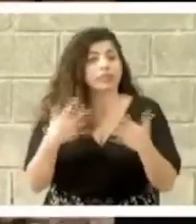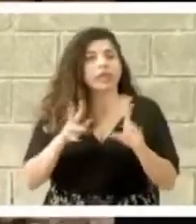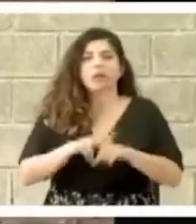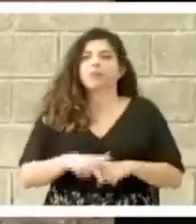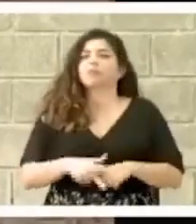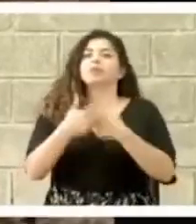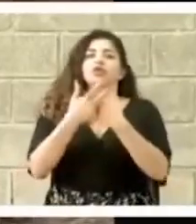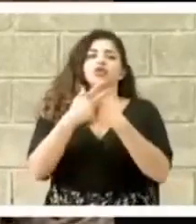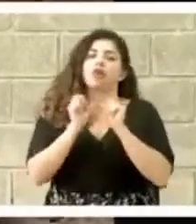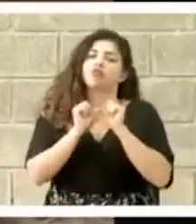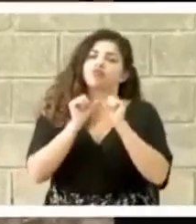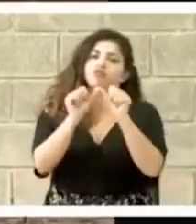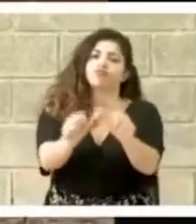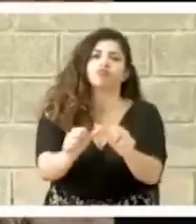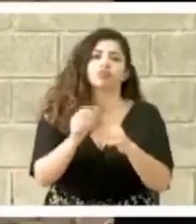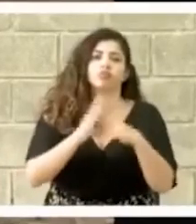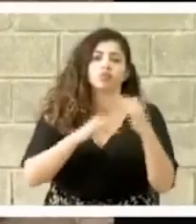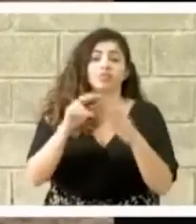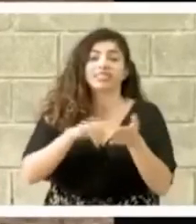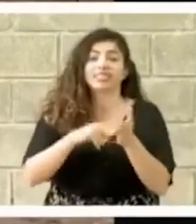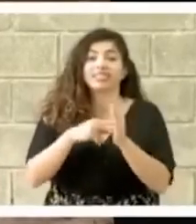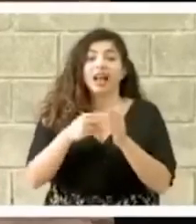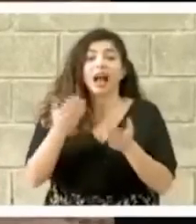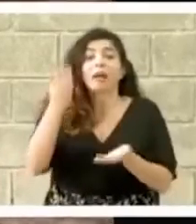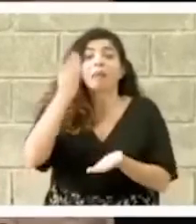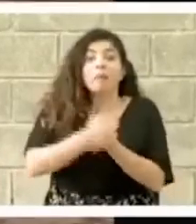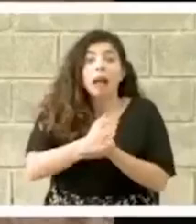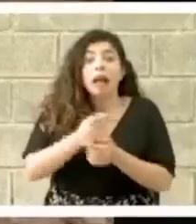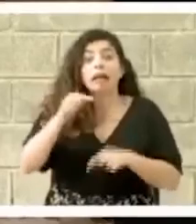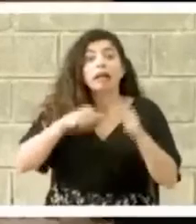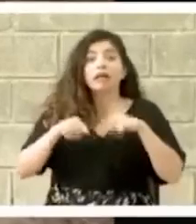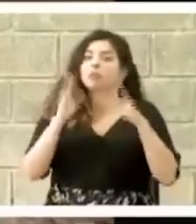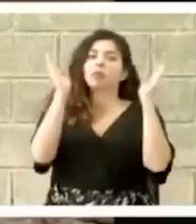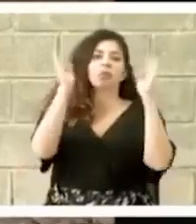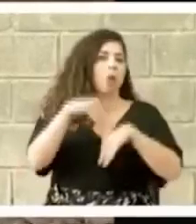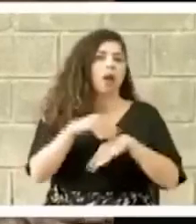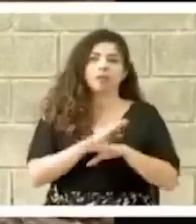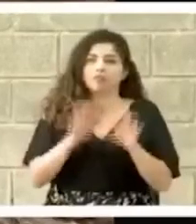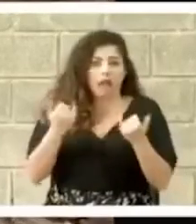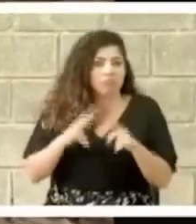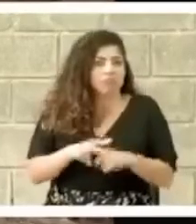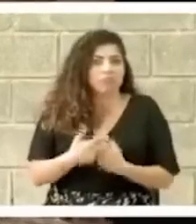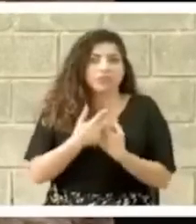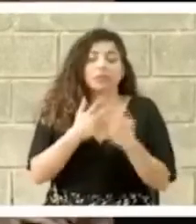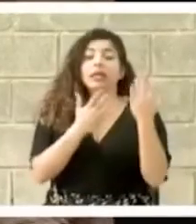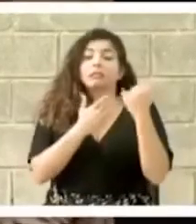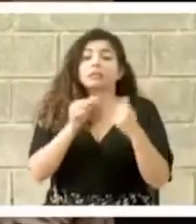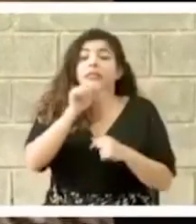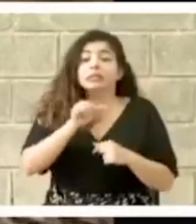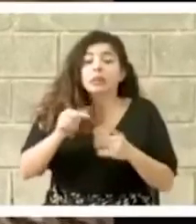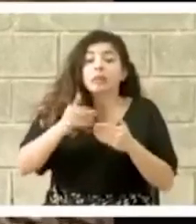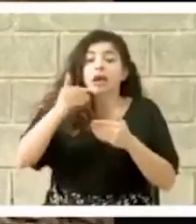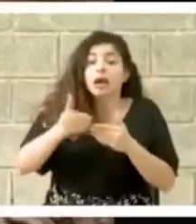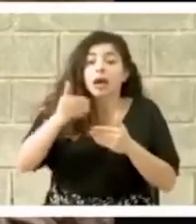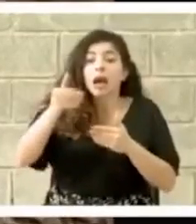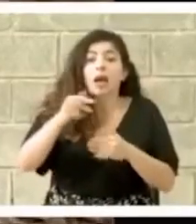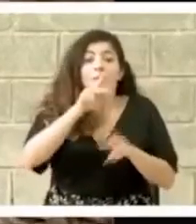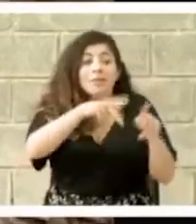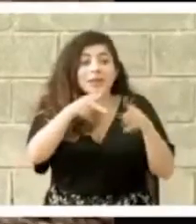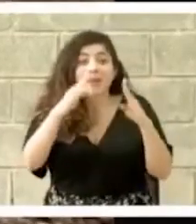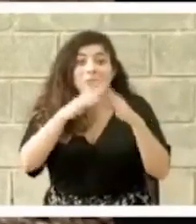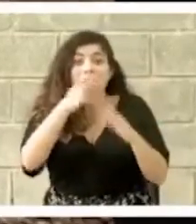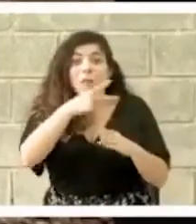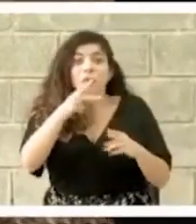arrancó. Entonces, ya no hay vuelta atrás. Esperamos que cada semana los puntarenenses